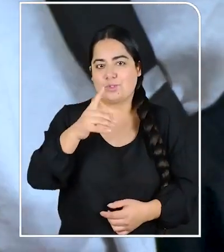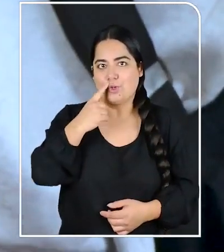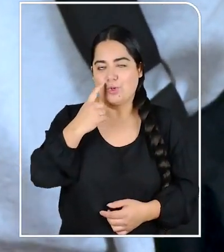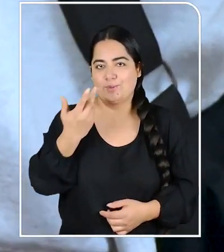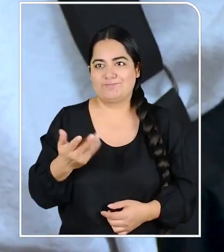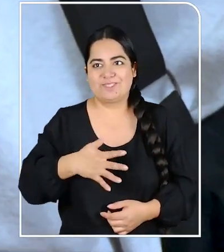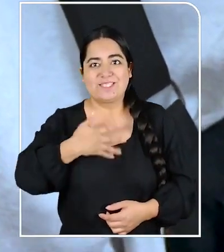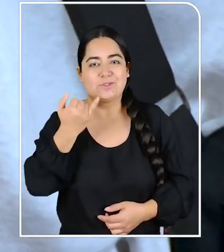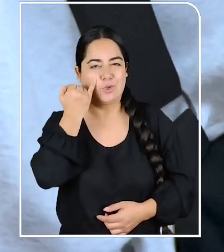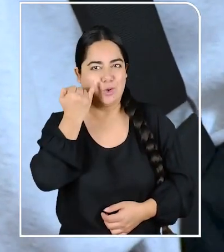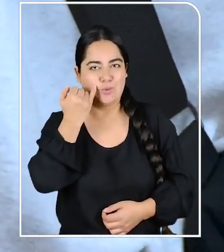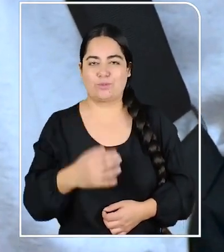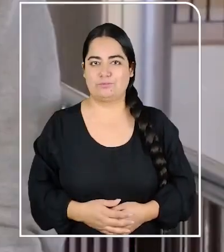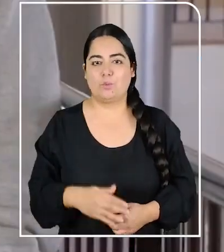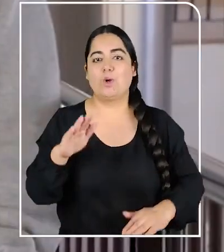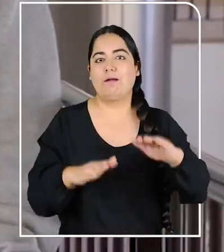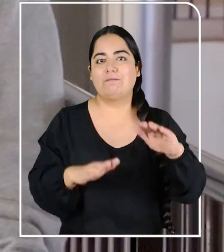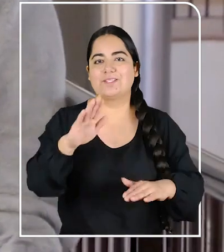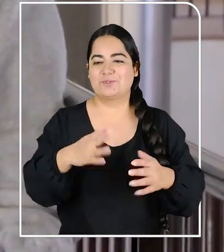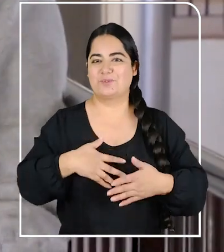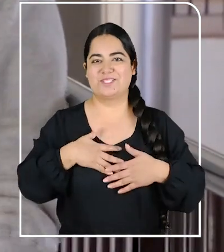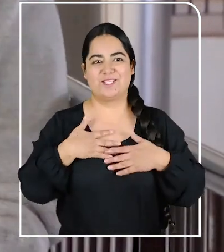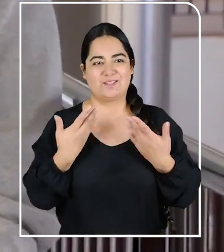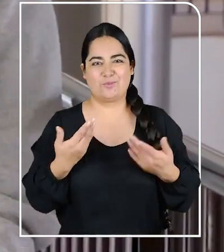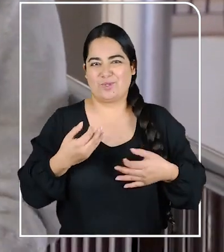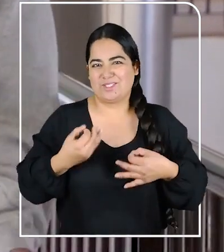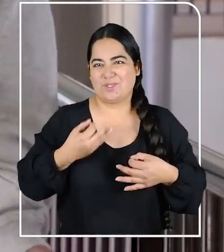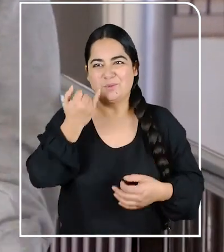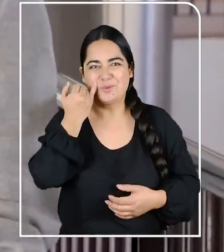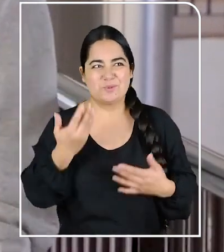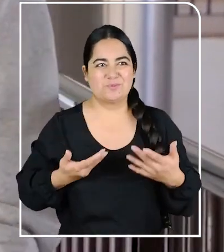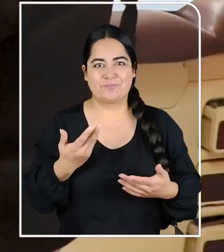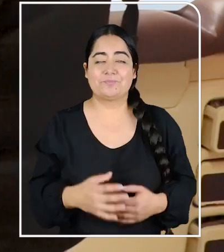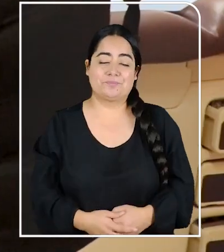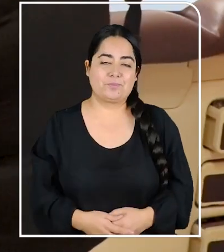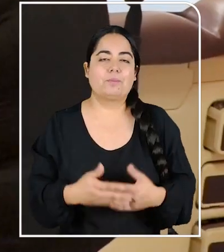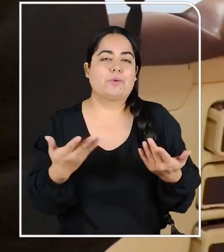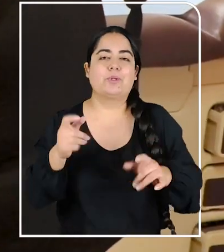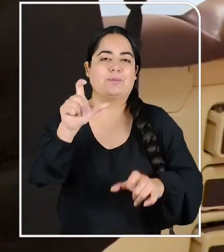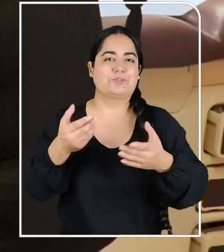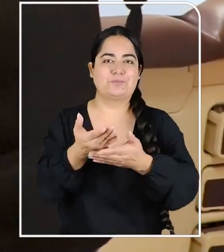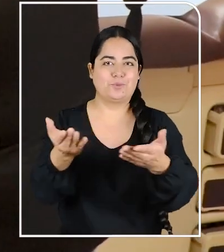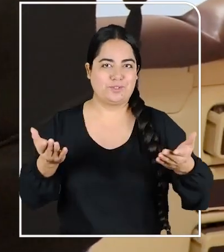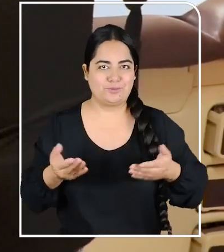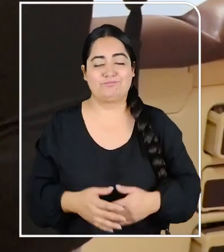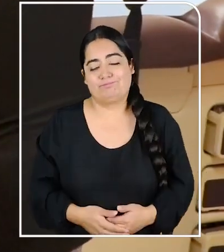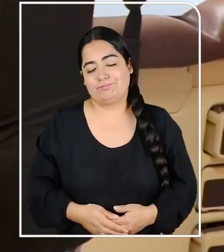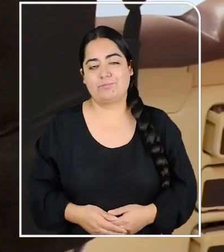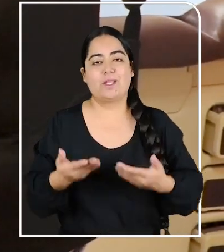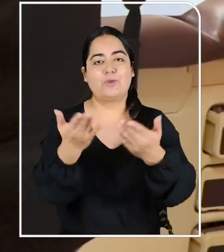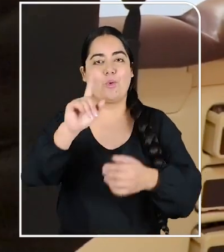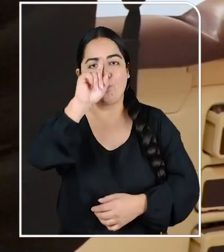soy el único hombre ahí. Y esas situaciones son incómodas, hacen como que a veces uno se sienta inseguro con uno mismo, pero es por el resto de la